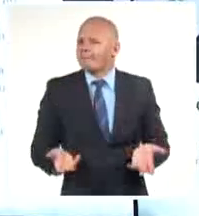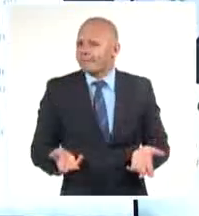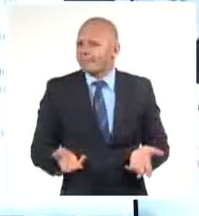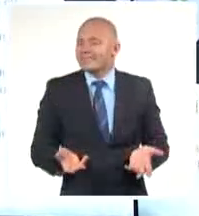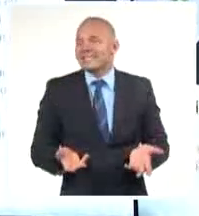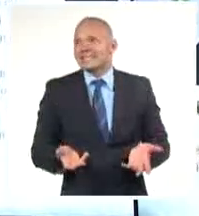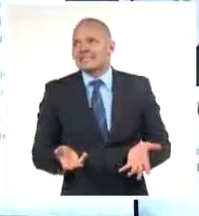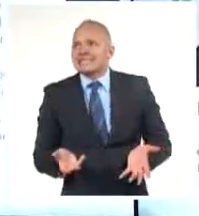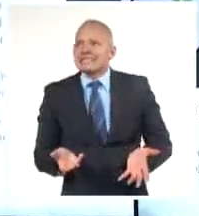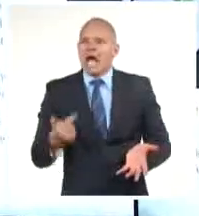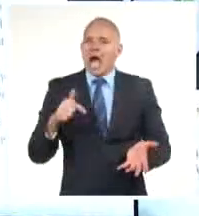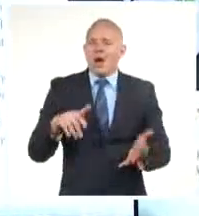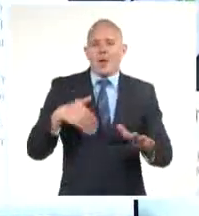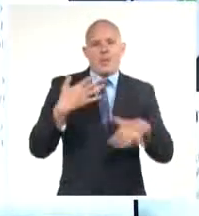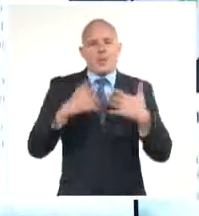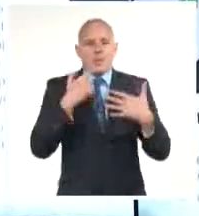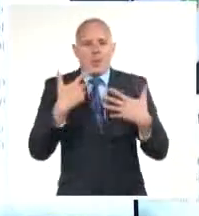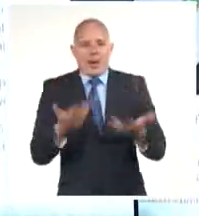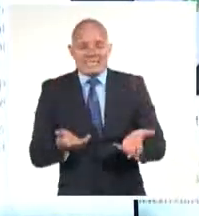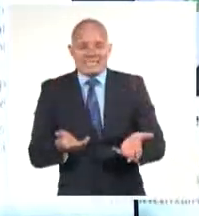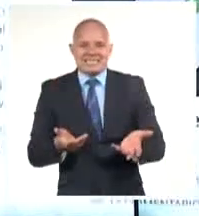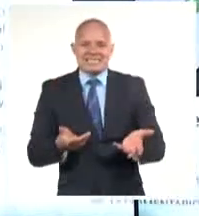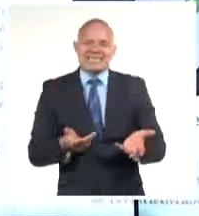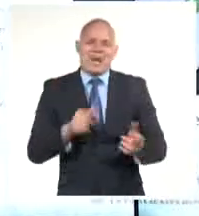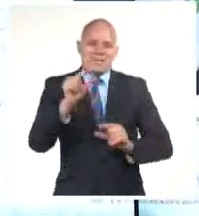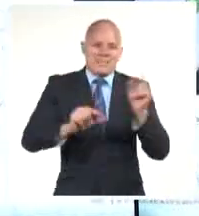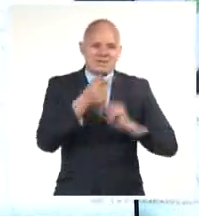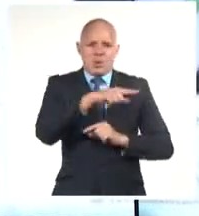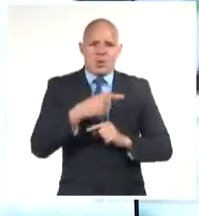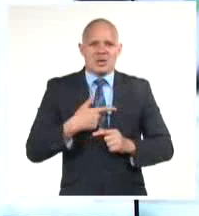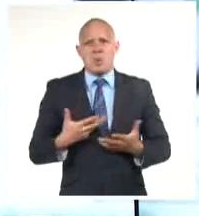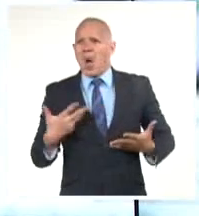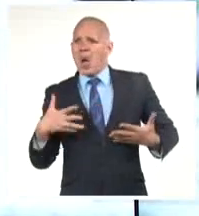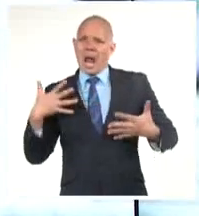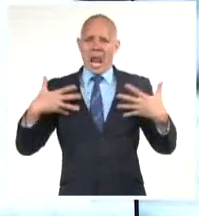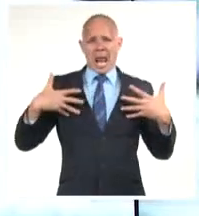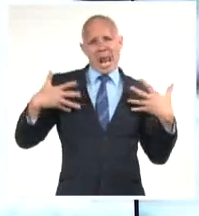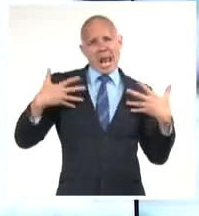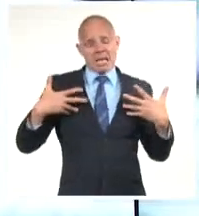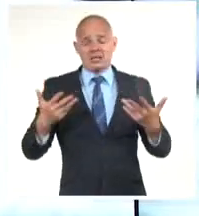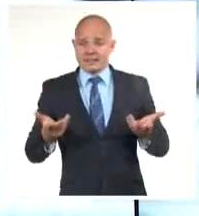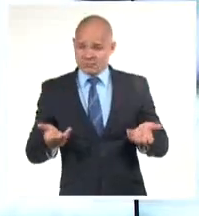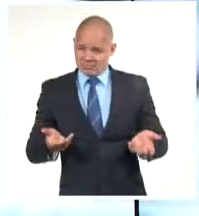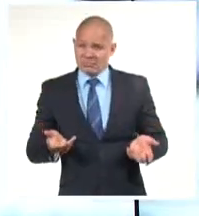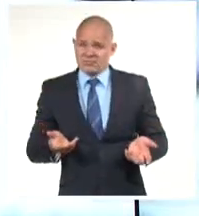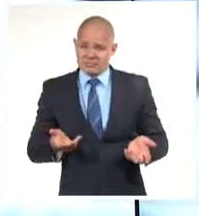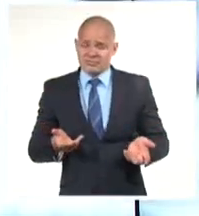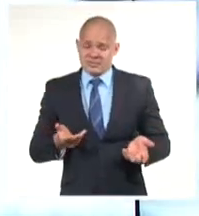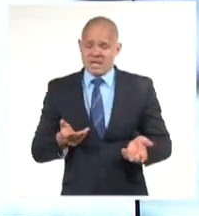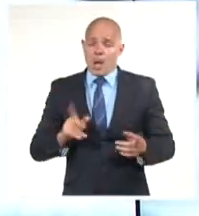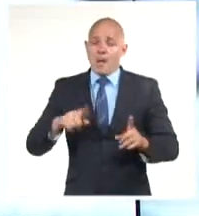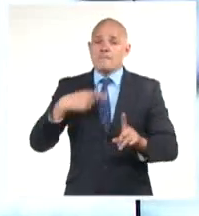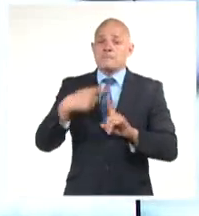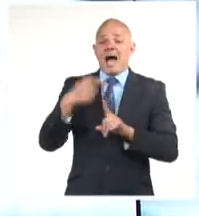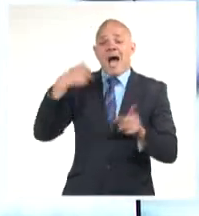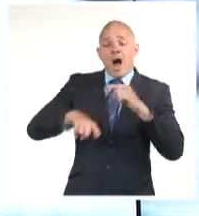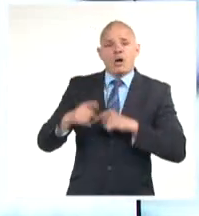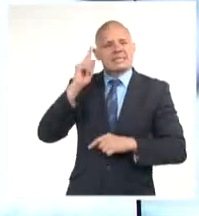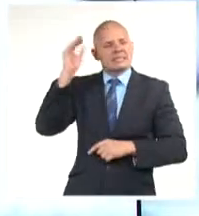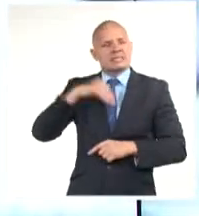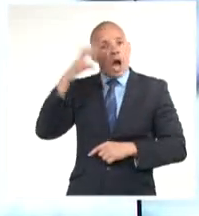tan tensas que ha sido imposible asumir al pie de la letra la política del Estado cubano de no afectar a la población.